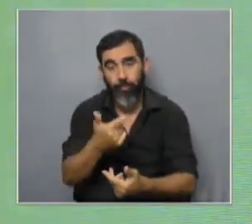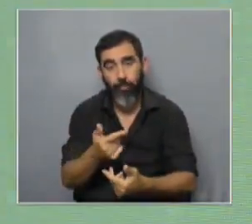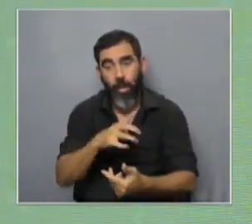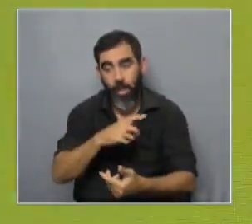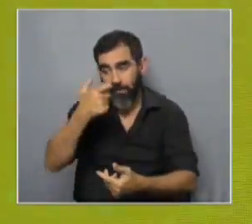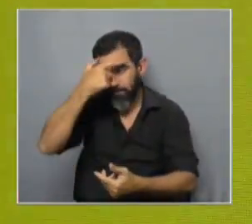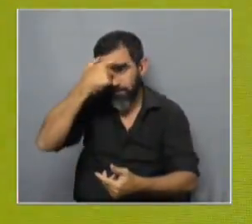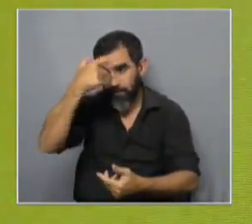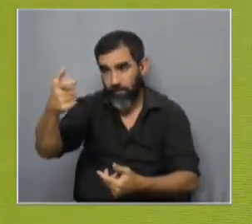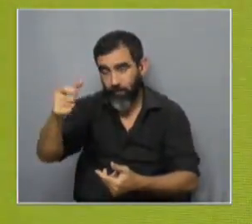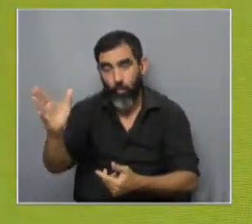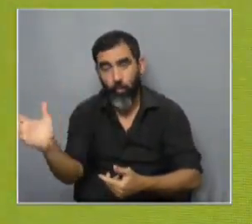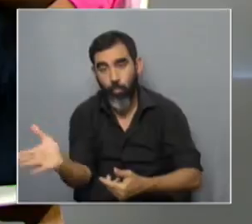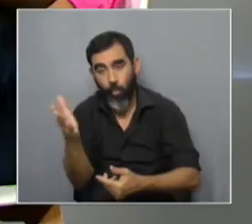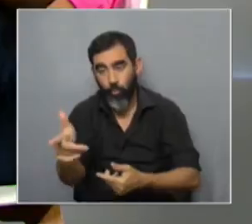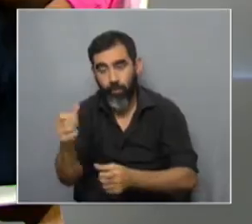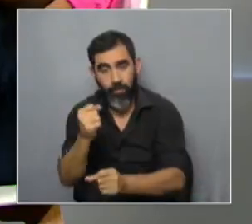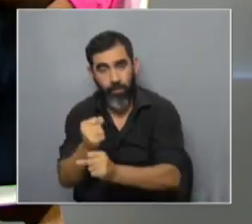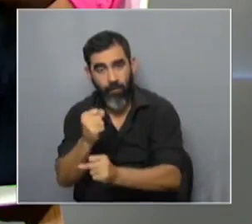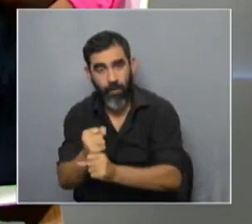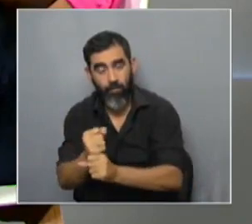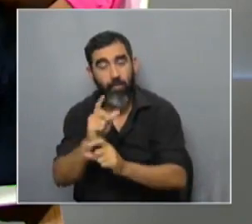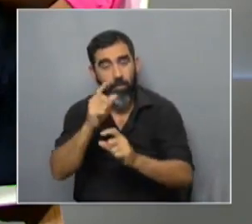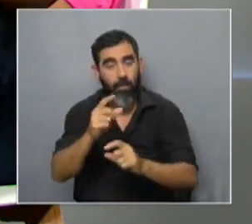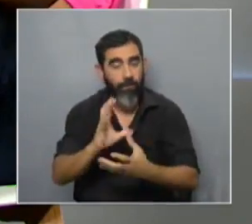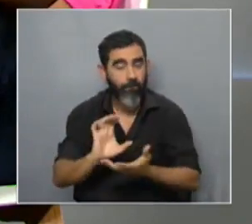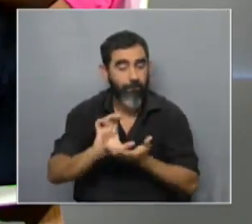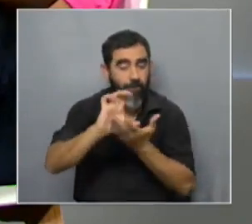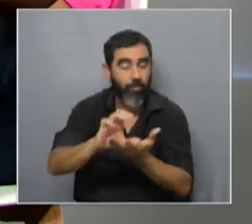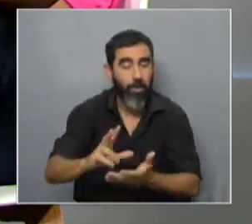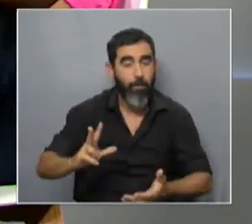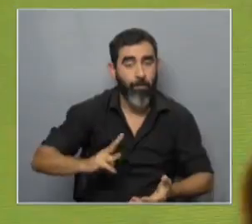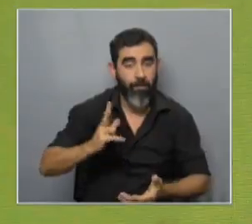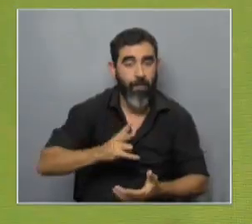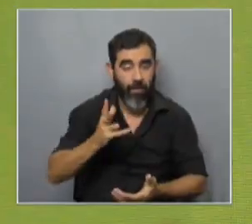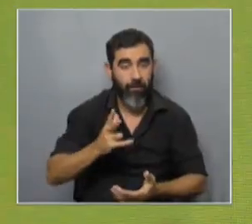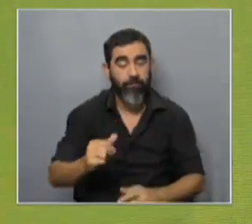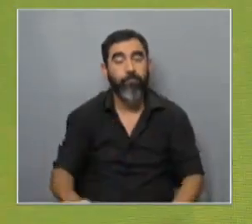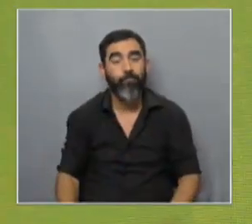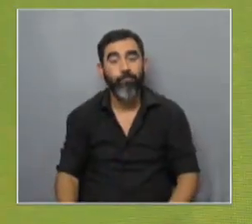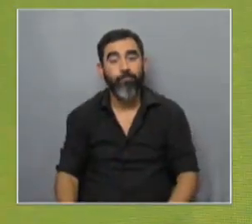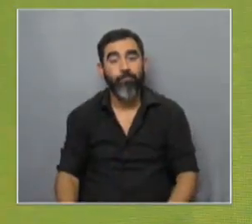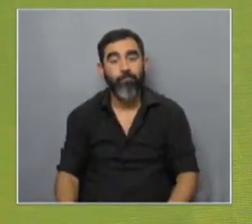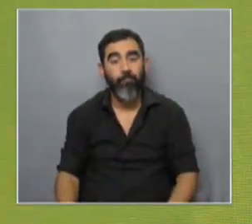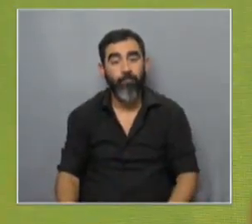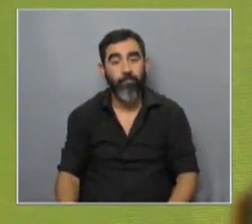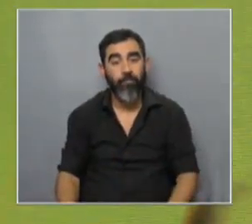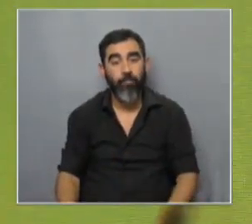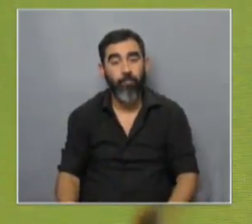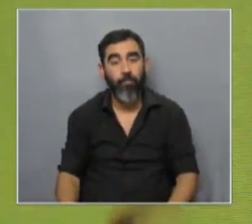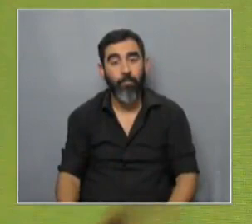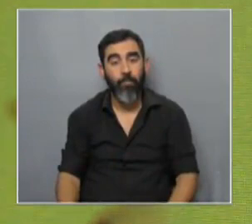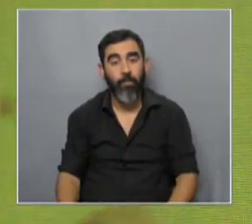haya científicos en el sector productivo y en las inversiones privadas y bueno y también se maneja justamente para